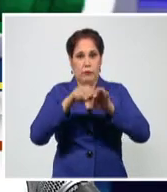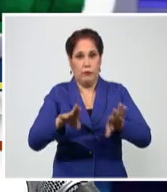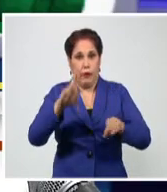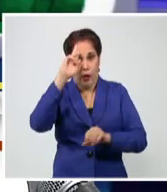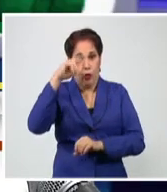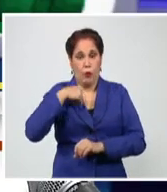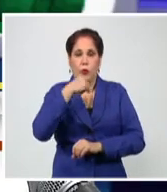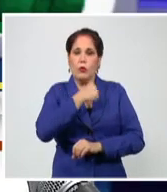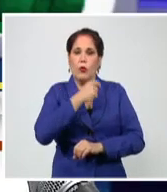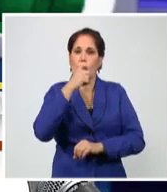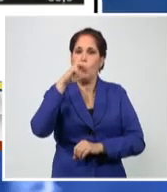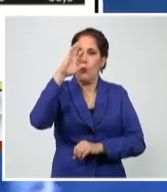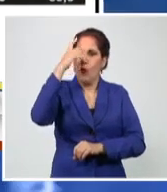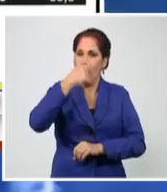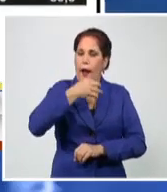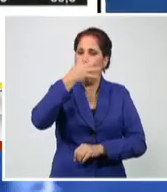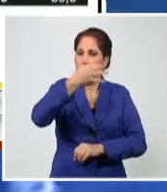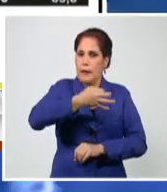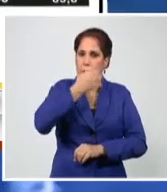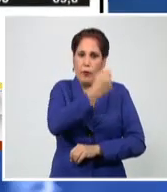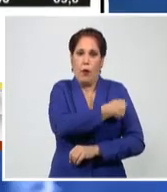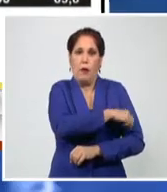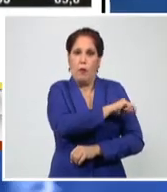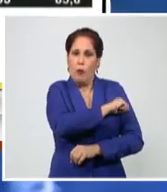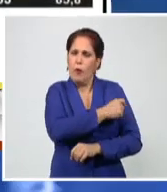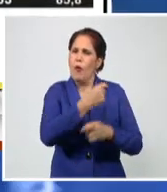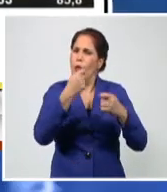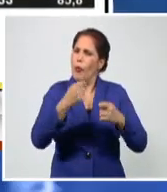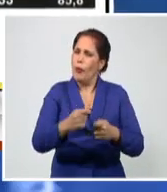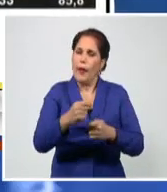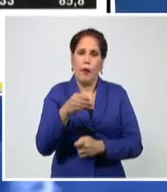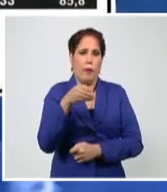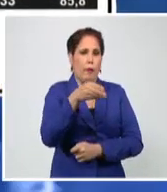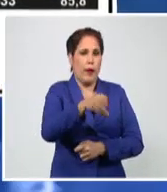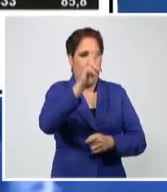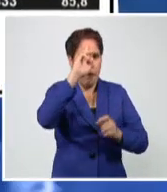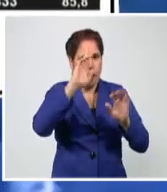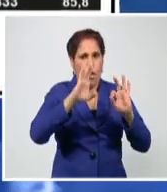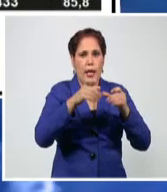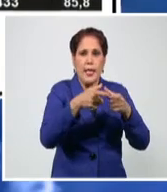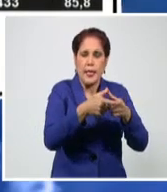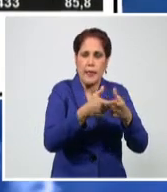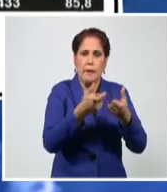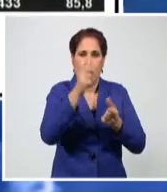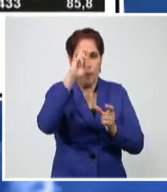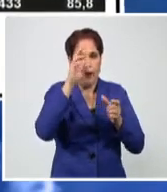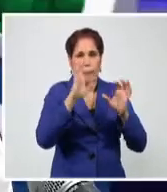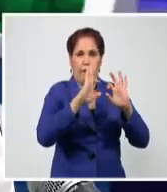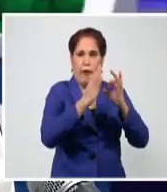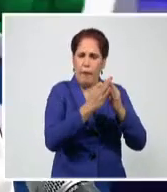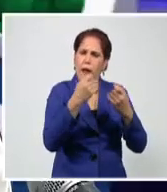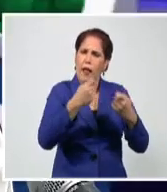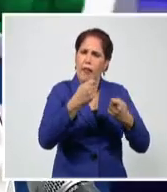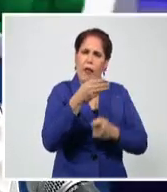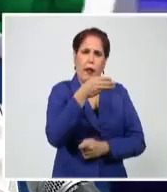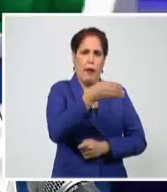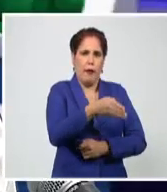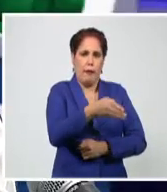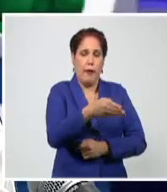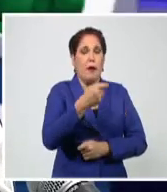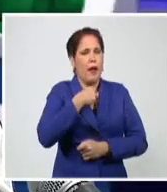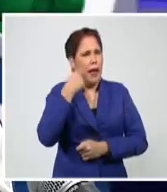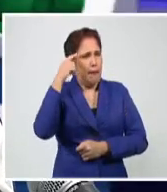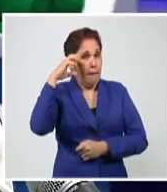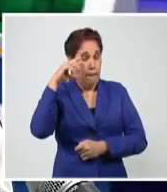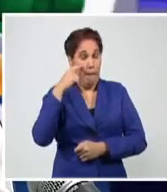doctor Francisco Durán, llamó a la población a acudir tempranamente al médico ante el menor síntoma de la enfermedad. Fíjense que se repite